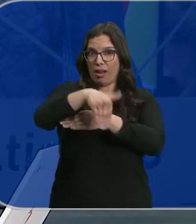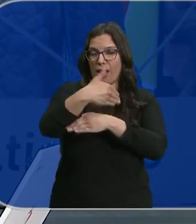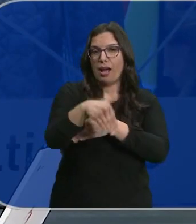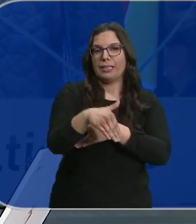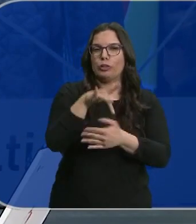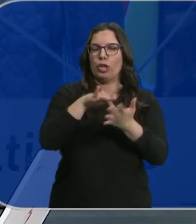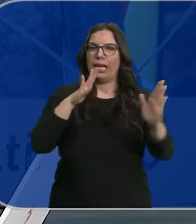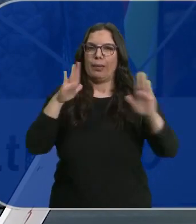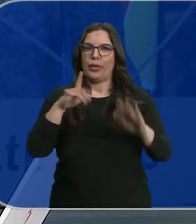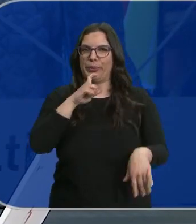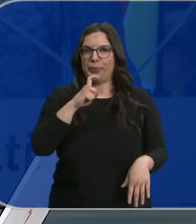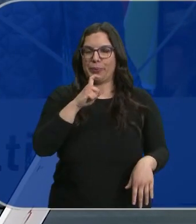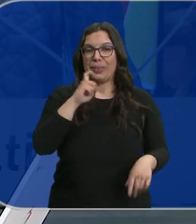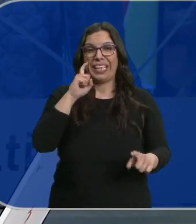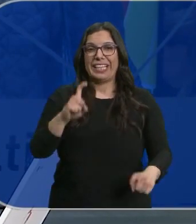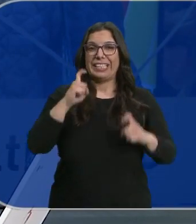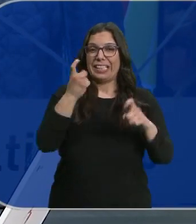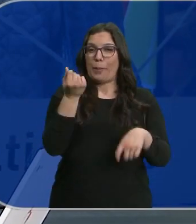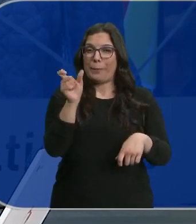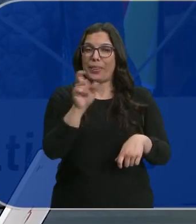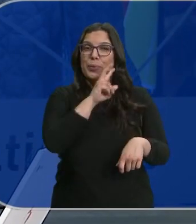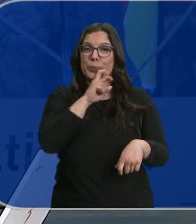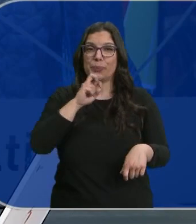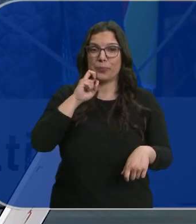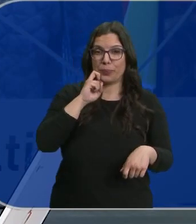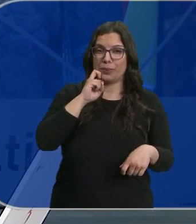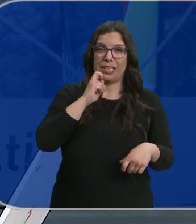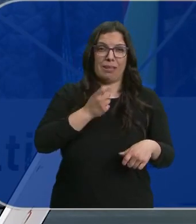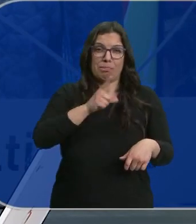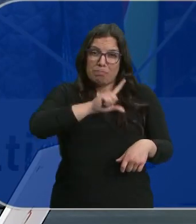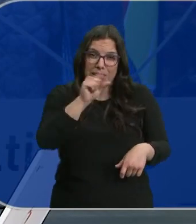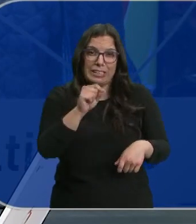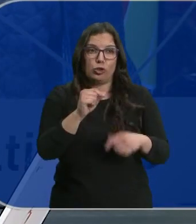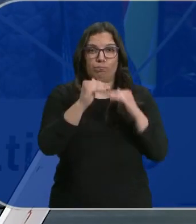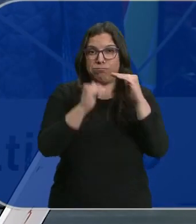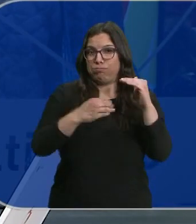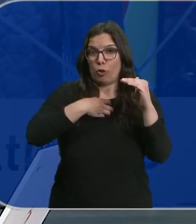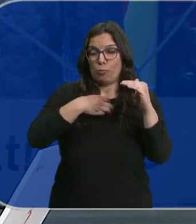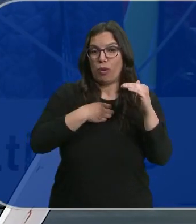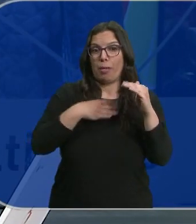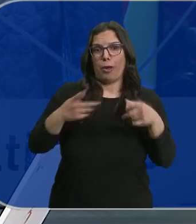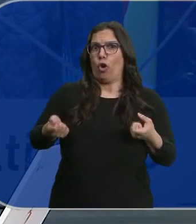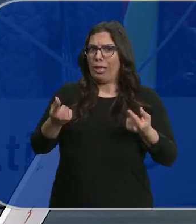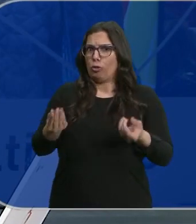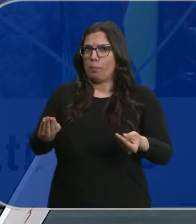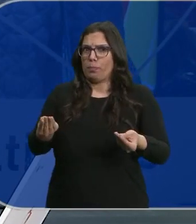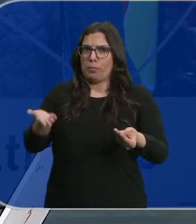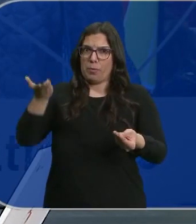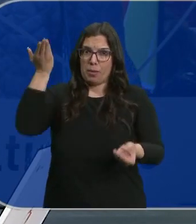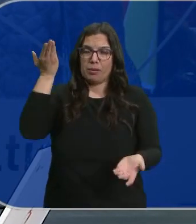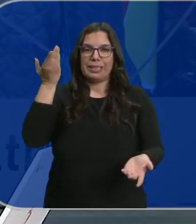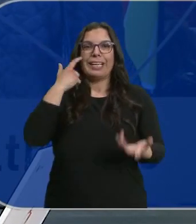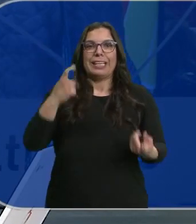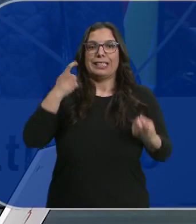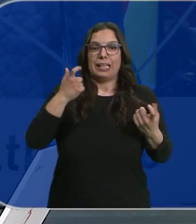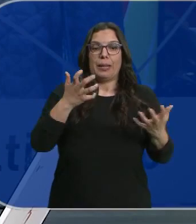están pasando tiempos difíciles, intentando mantener precios ya de por sí ajustados, mientras sus costes se han visto incrementados. Intentan